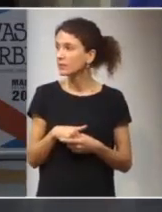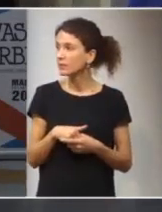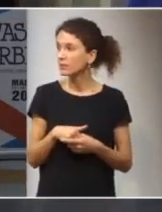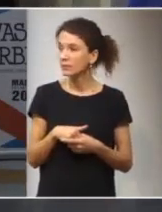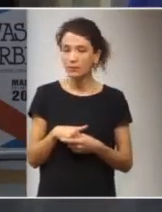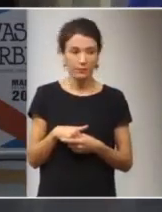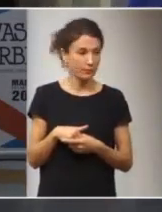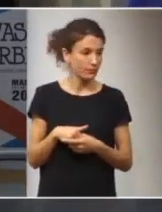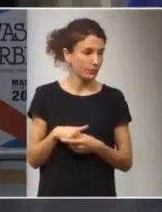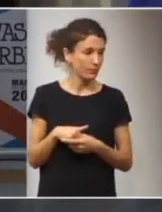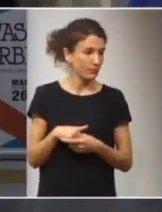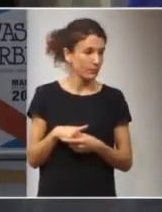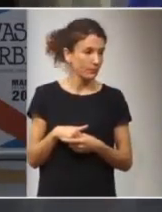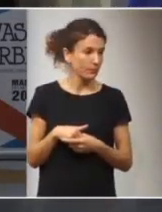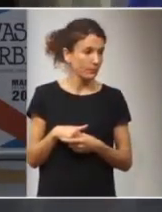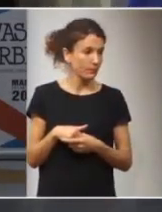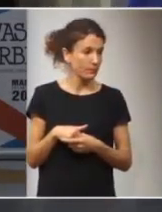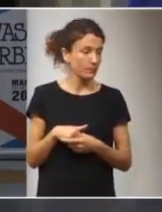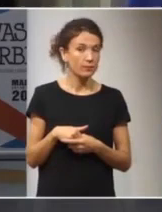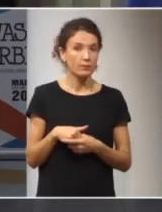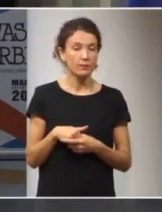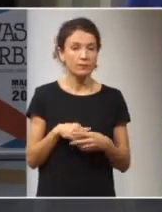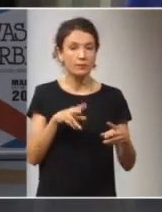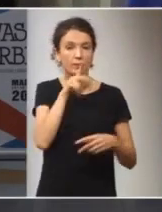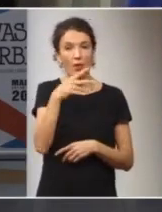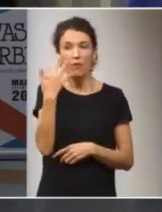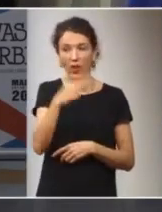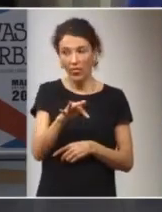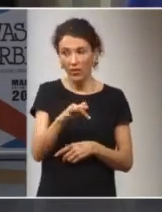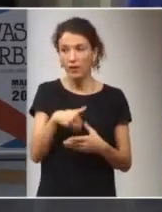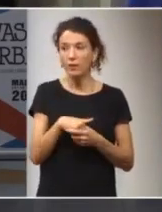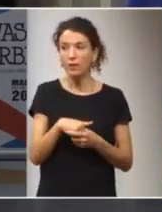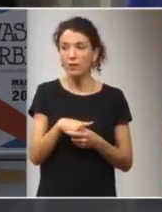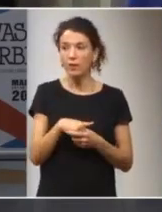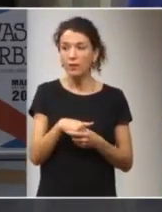tardes. Bienvenido a todos y buenas tardes.